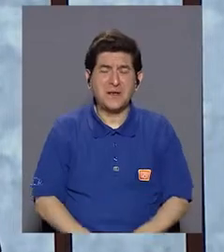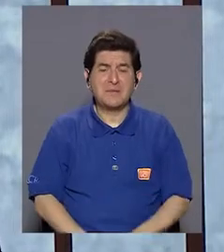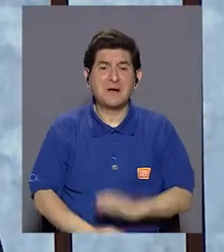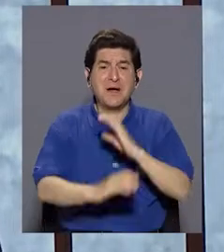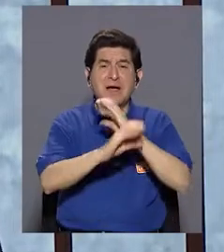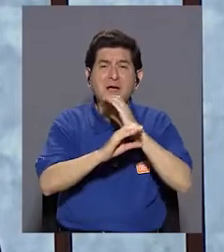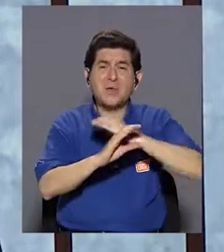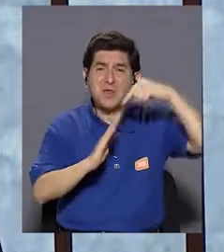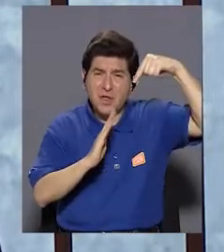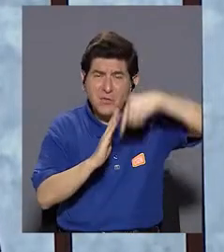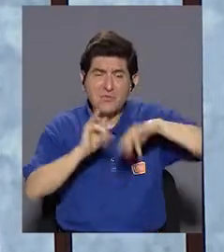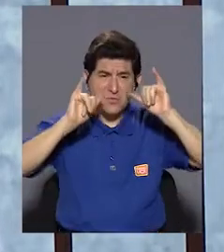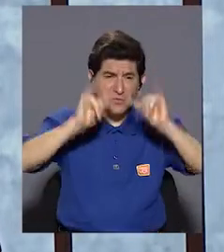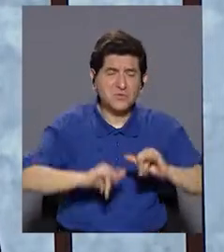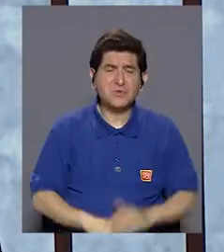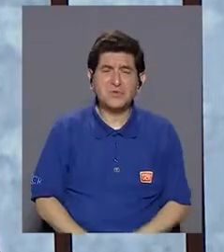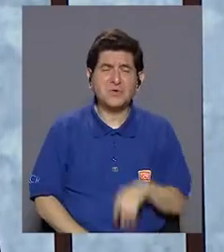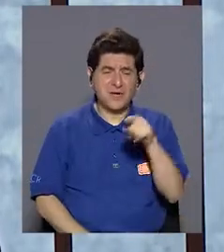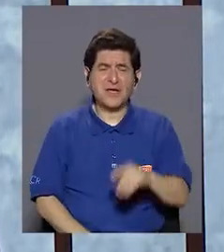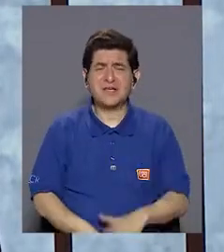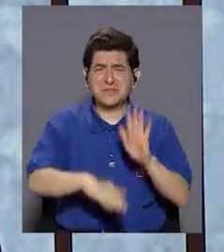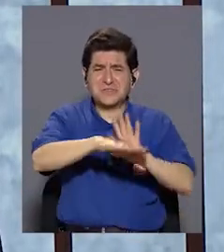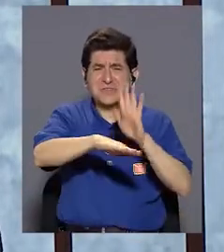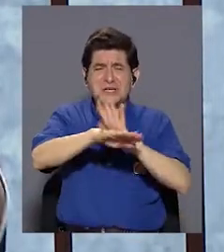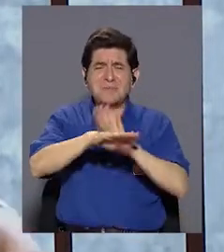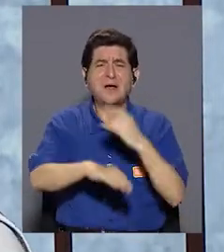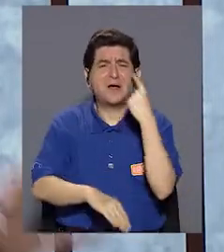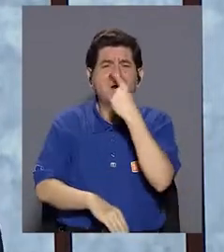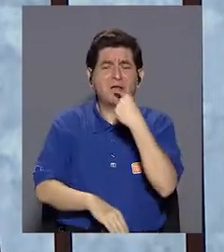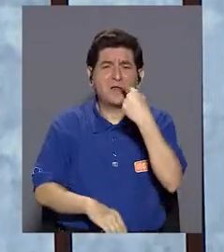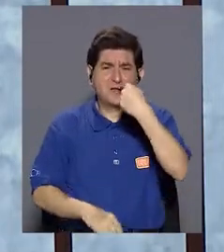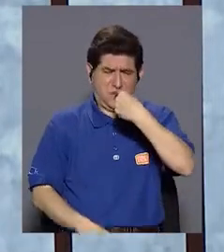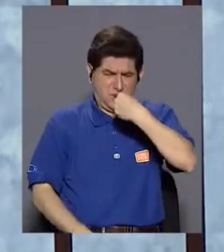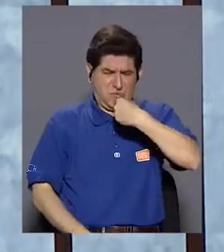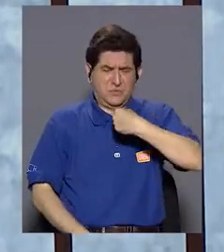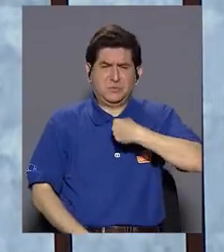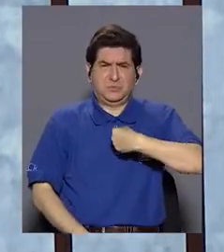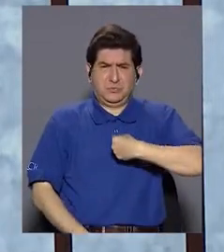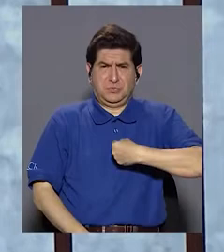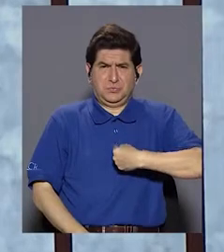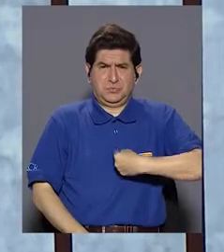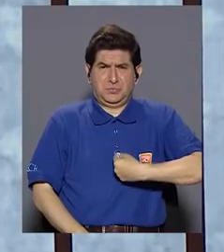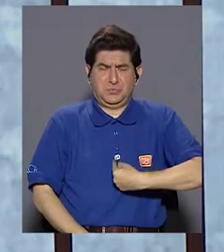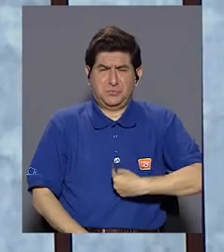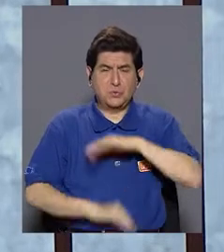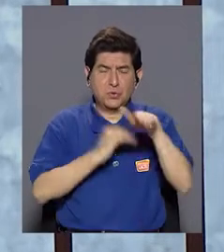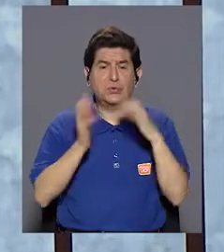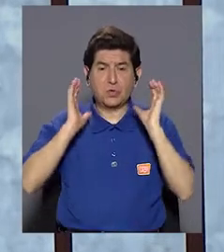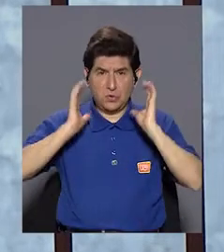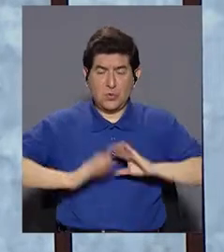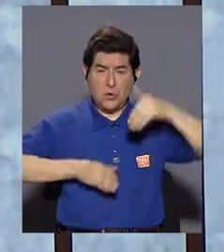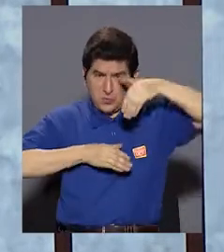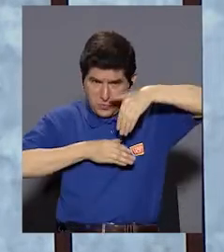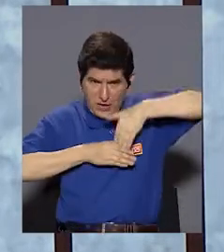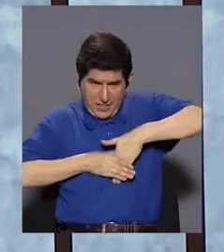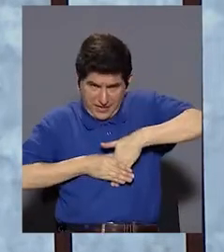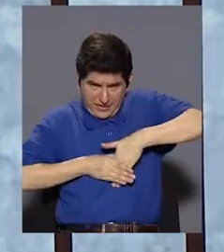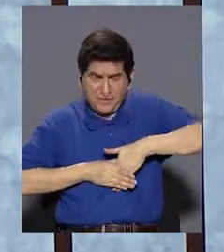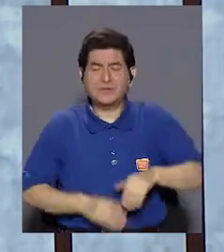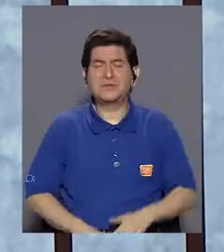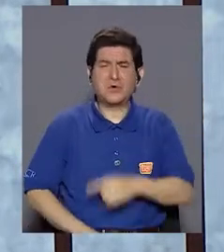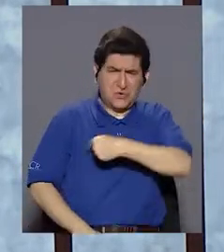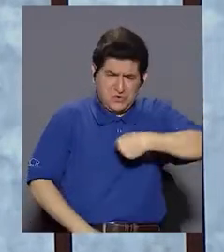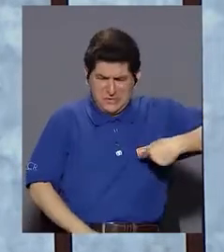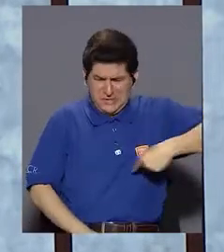que están en cuidados intensivos quemados desde la boca hasta todo su cuerpo por dentro, o su